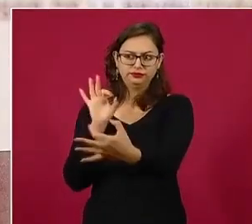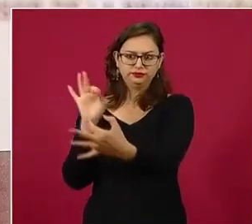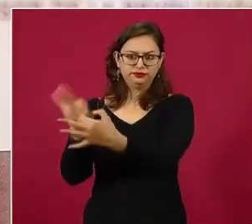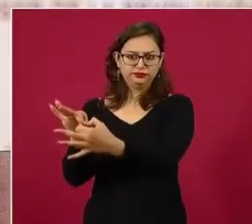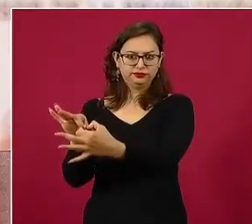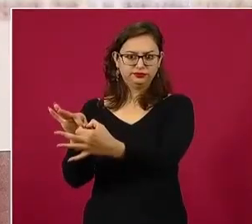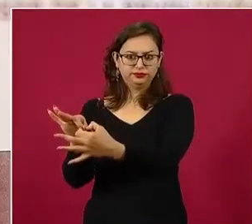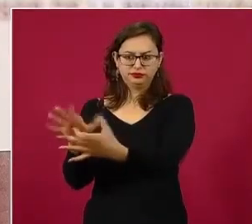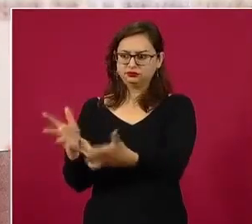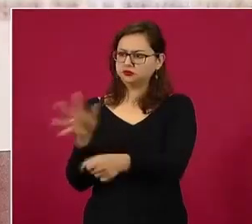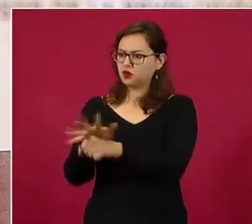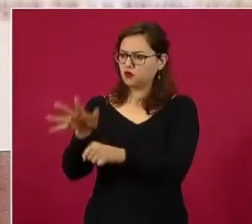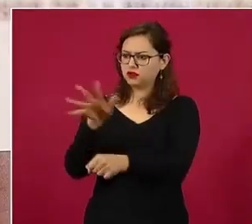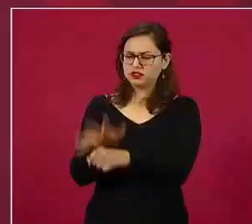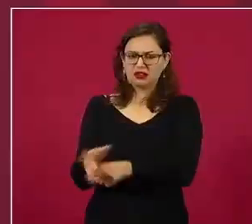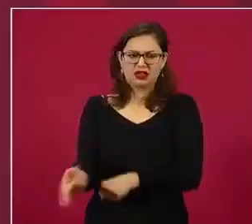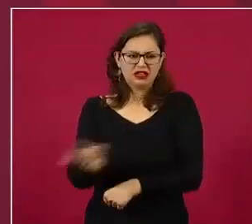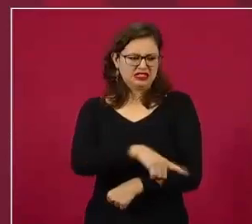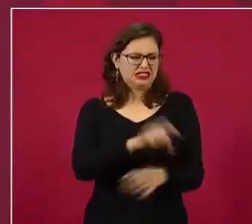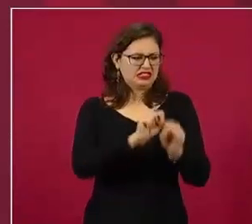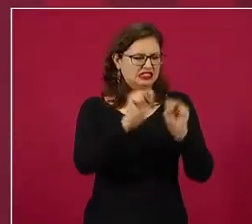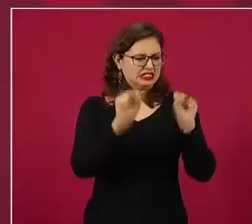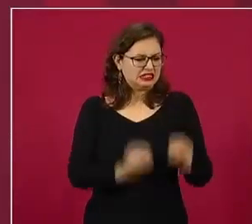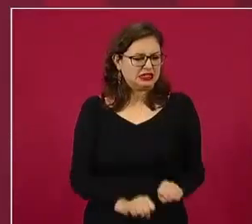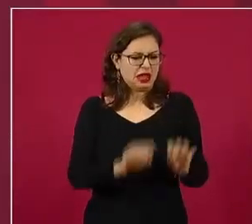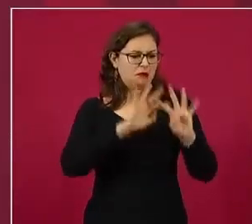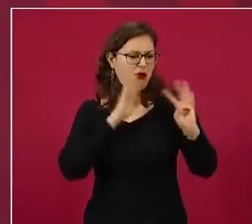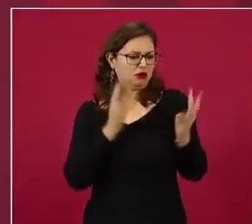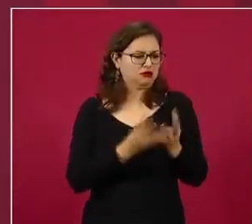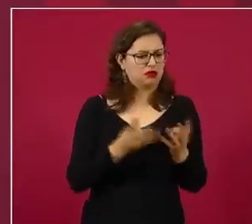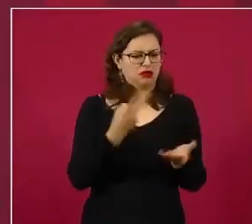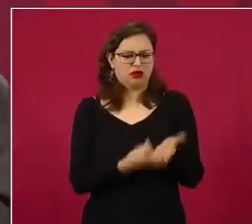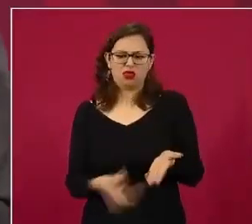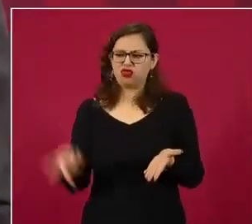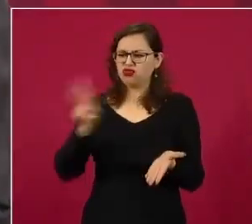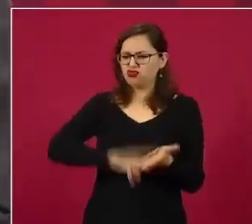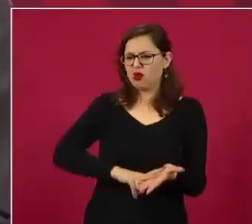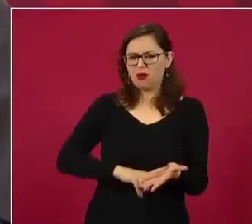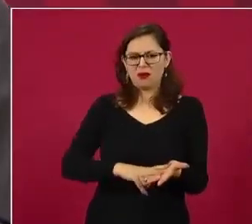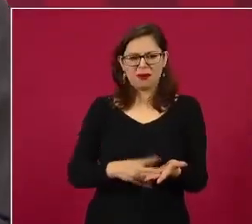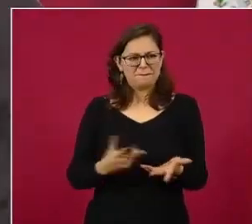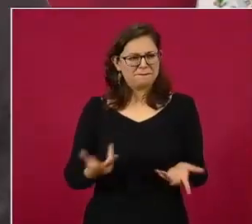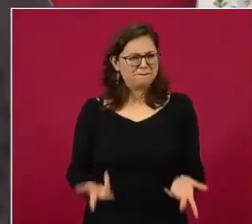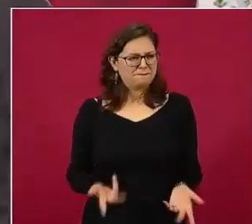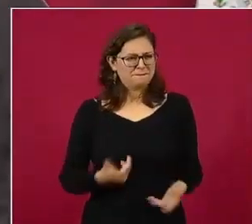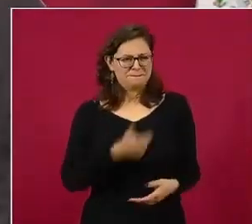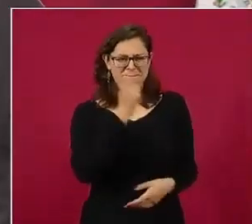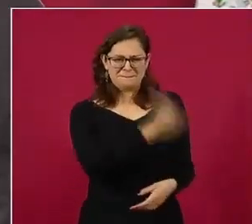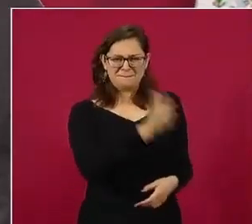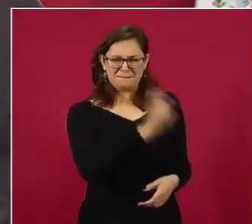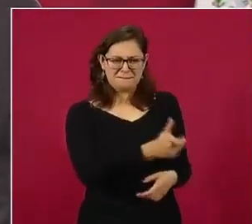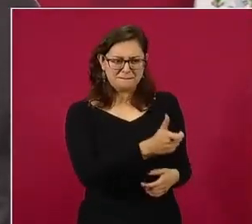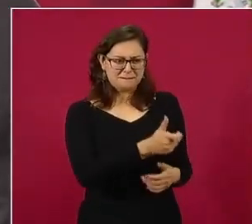con eso nada más para que el Consejo y pagarle a todos los consejeros